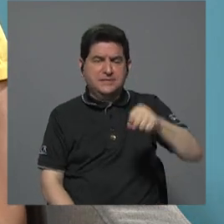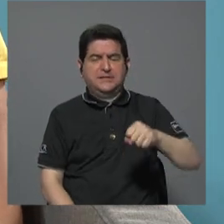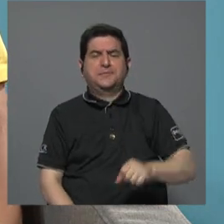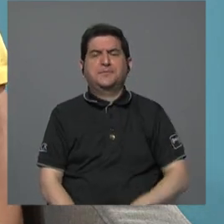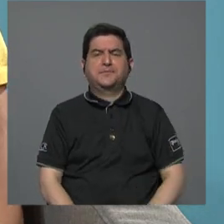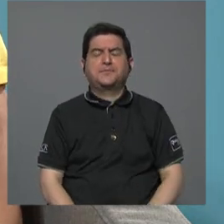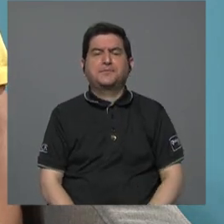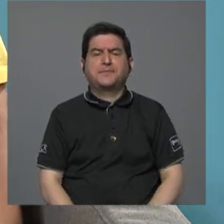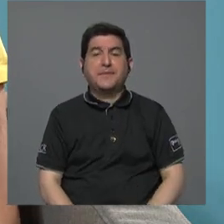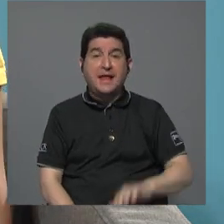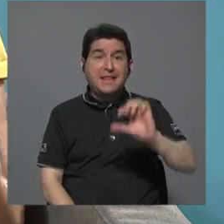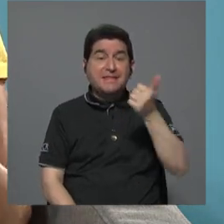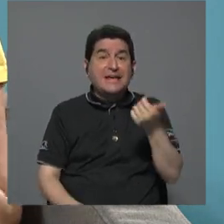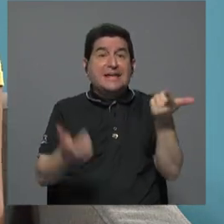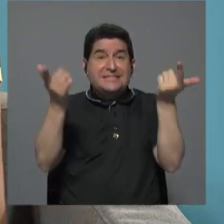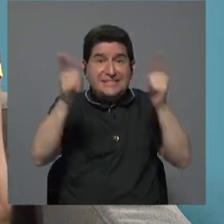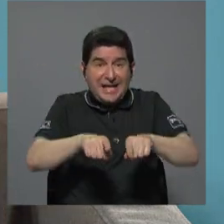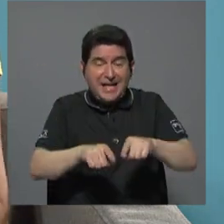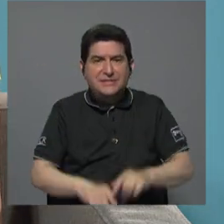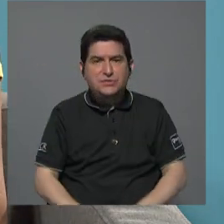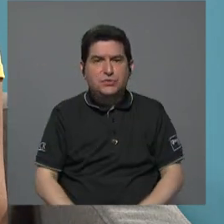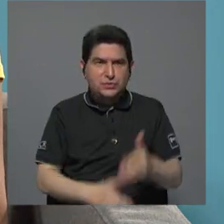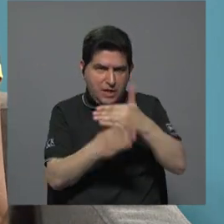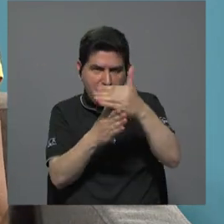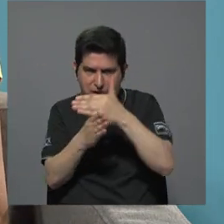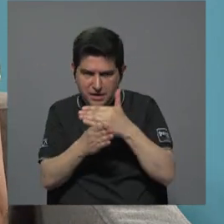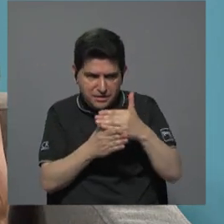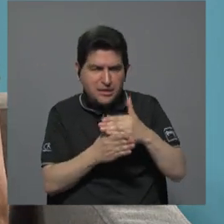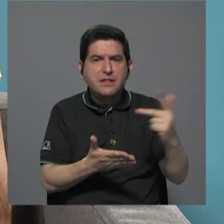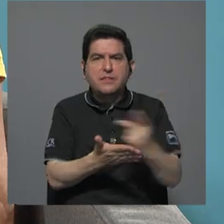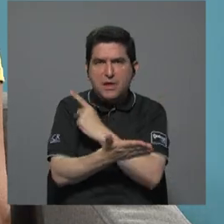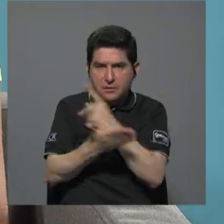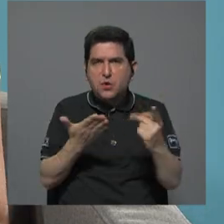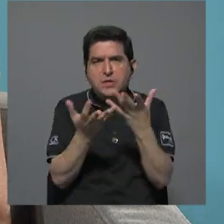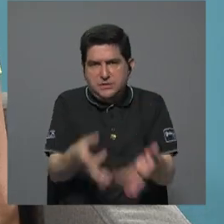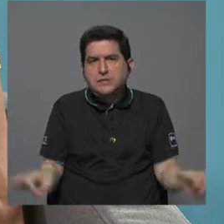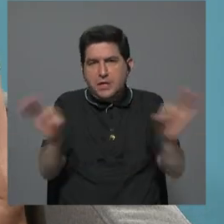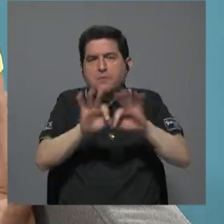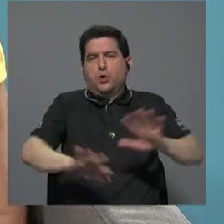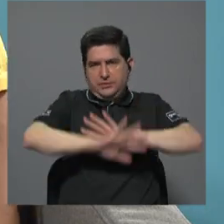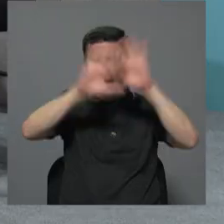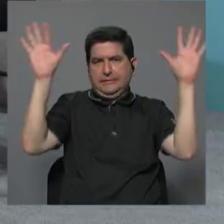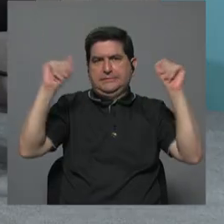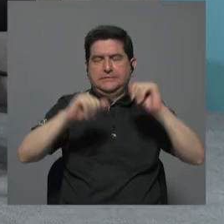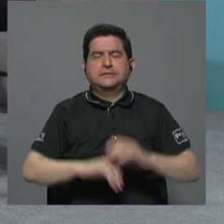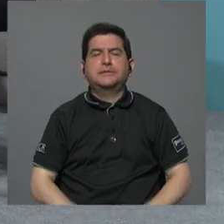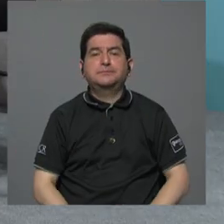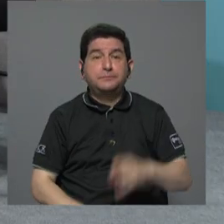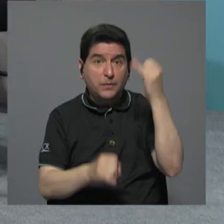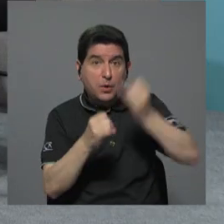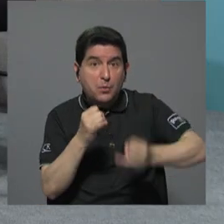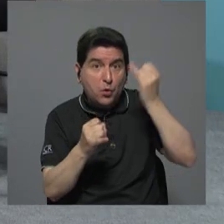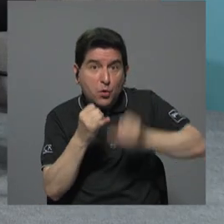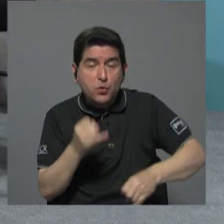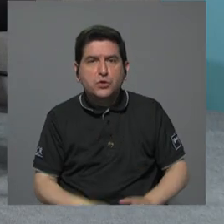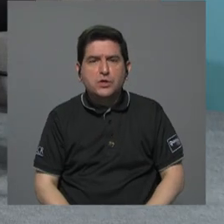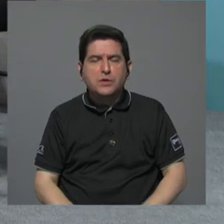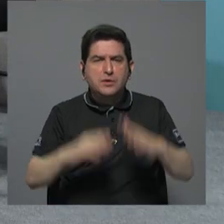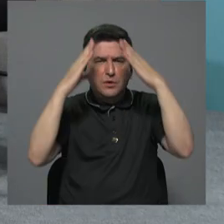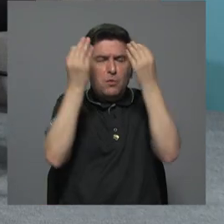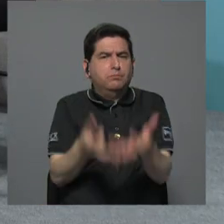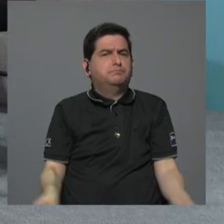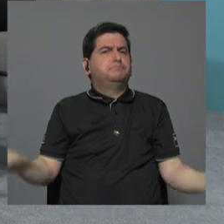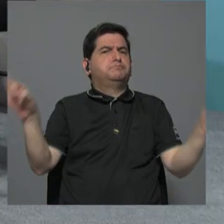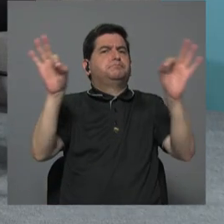Sí, llevamos 10 casos de acuerdo con esta distribución de provincias, es importante aclarar esto. Y por último tenemos un dato que es muy